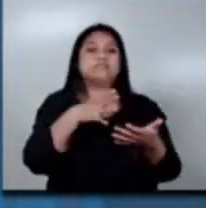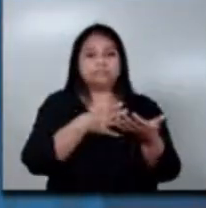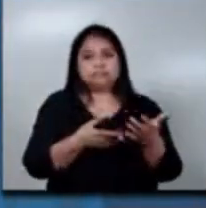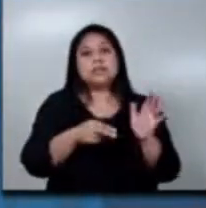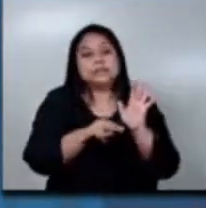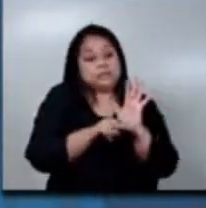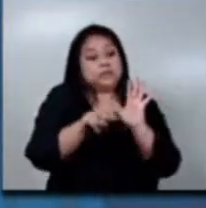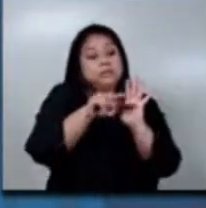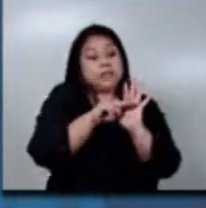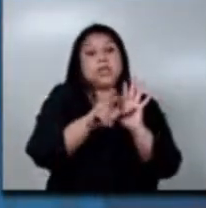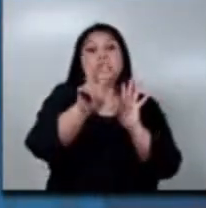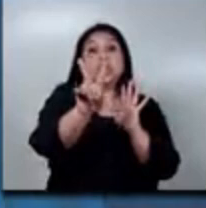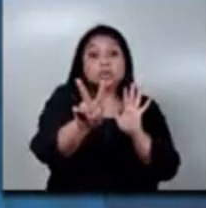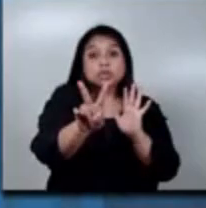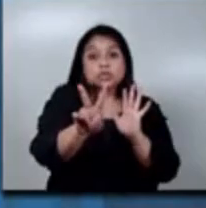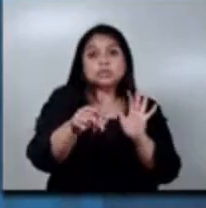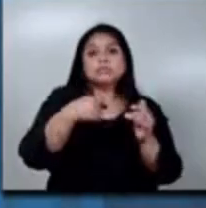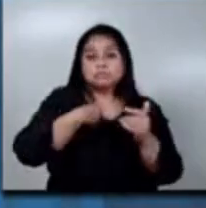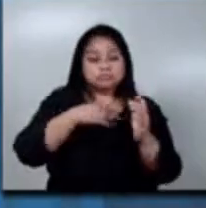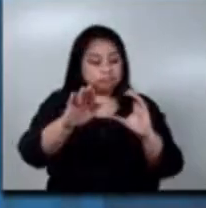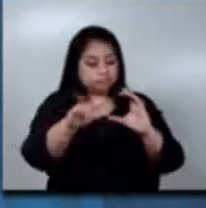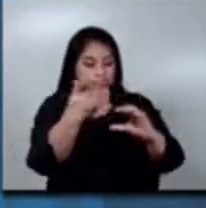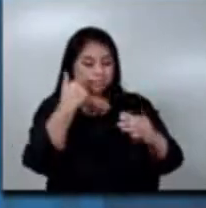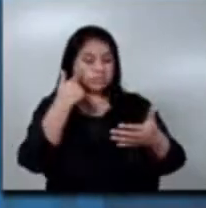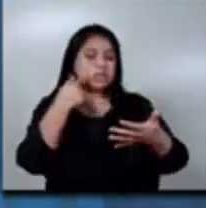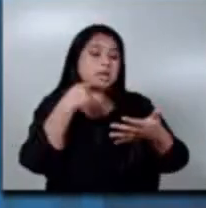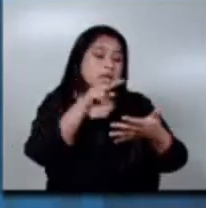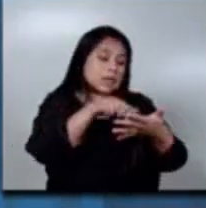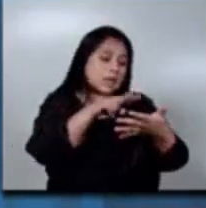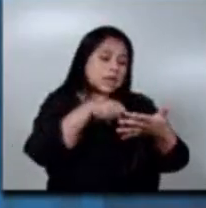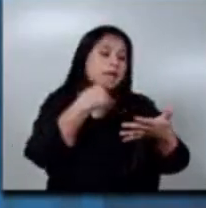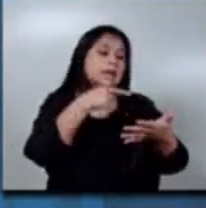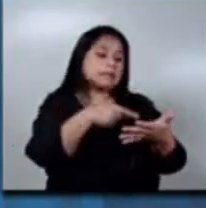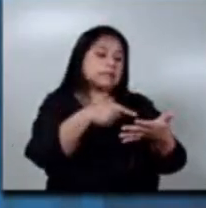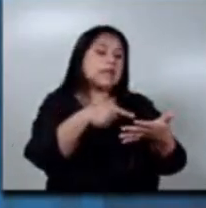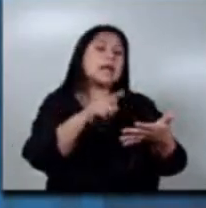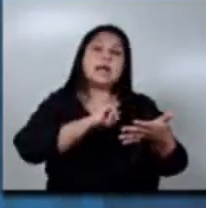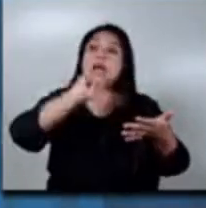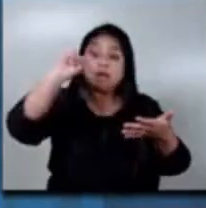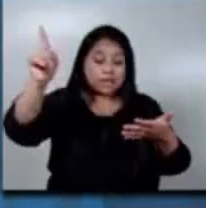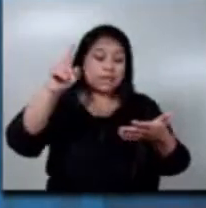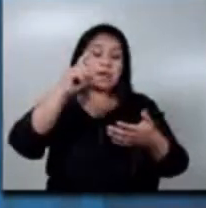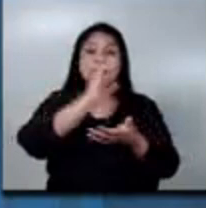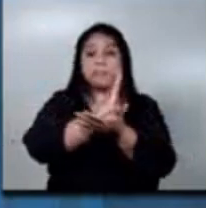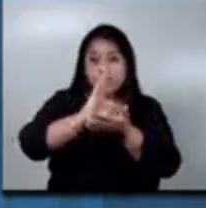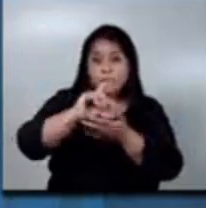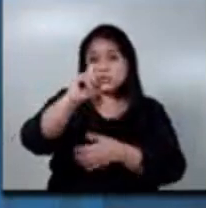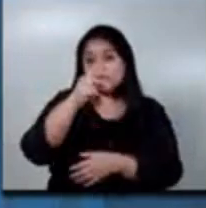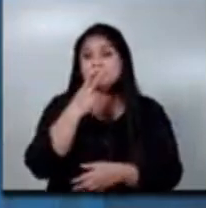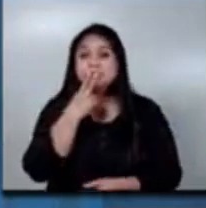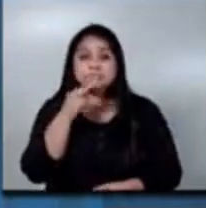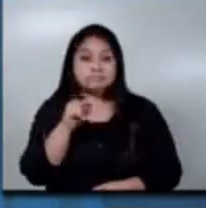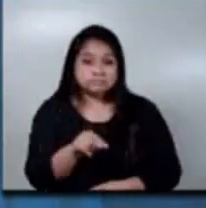y el agricultor de nuevo va a recibir un mensaje para el cual él va a poder acercarse a la agencia bancaria del CHN